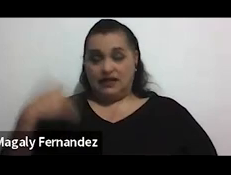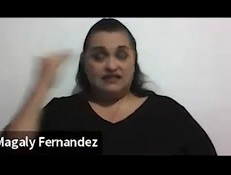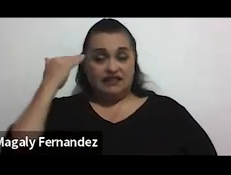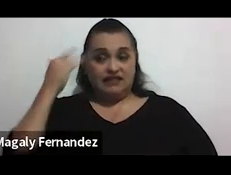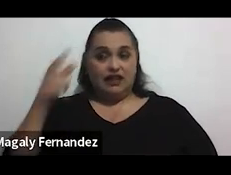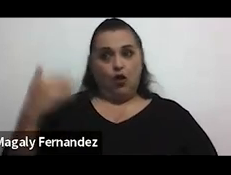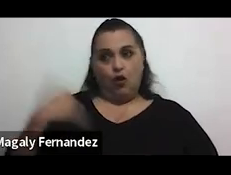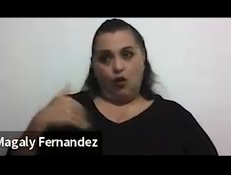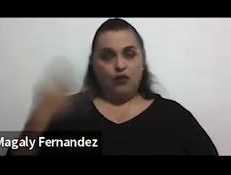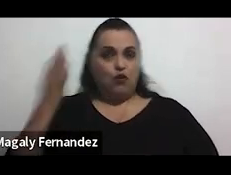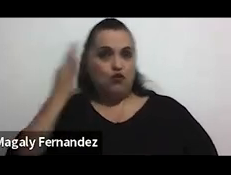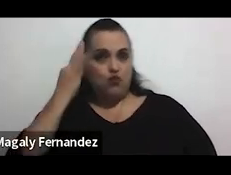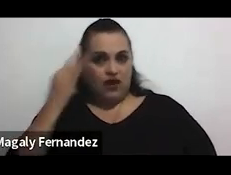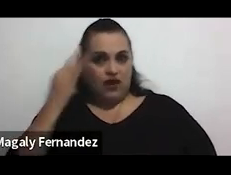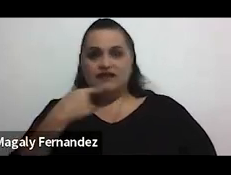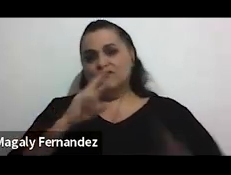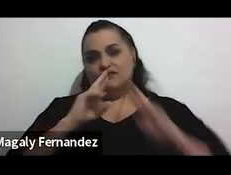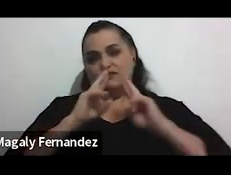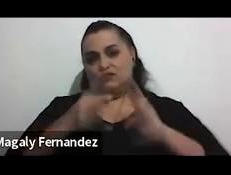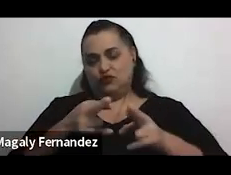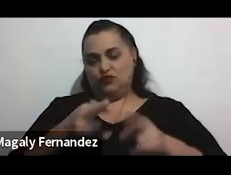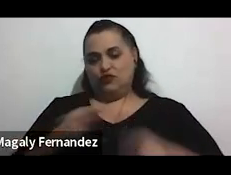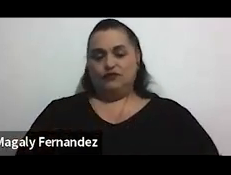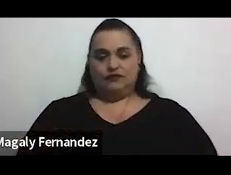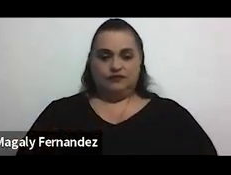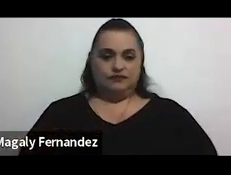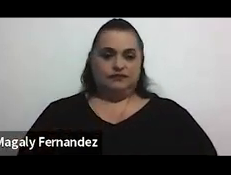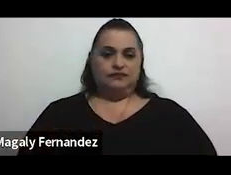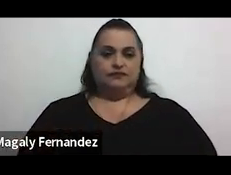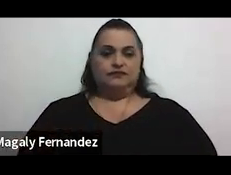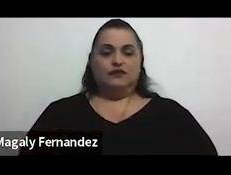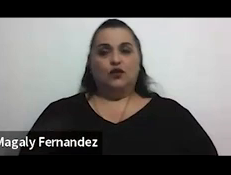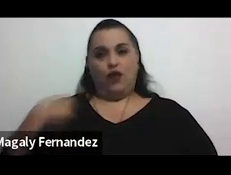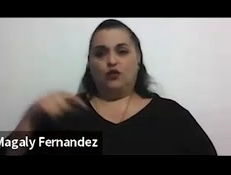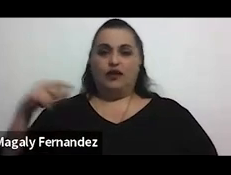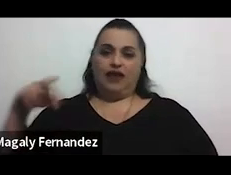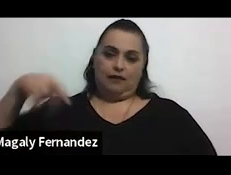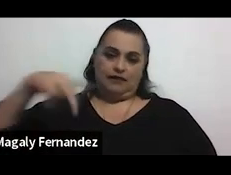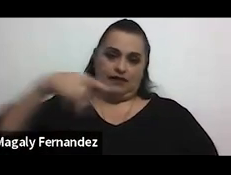hombre el que dijo que no ha experimentado esos silbidos o gestos obscenos cuando va caminando por la calle.